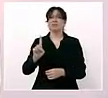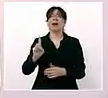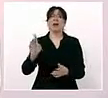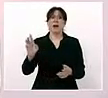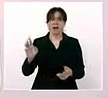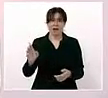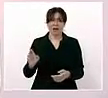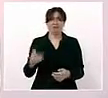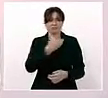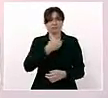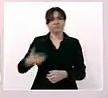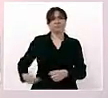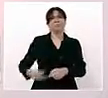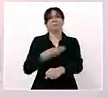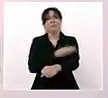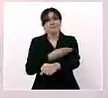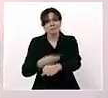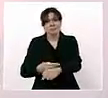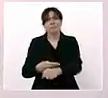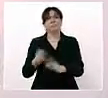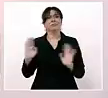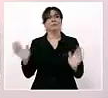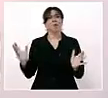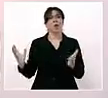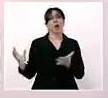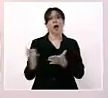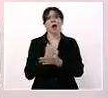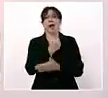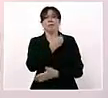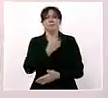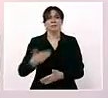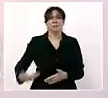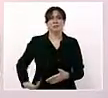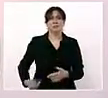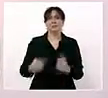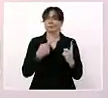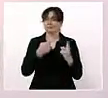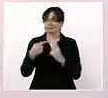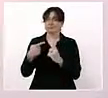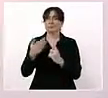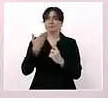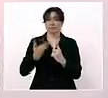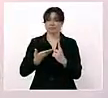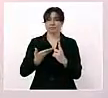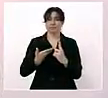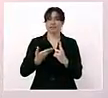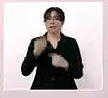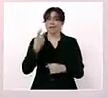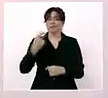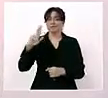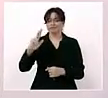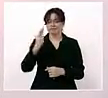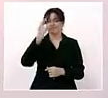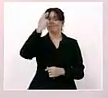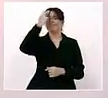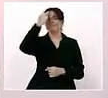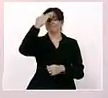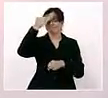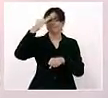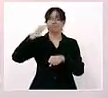apóstol de la democracia. Y es también un homenaje todo esto que estamos haciendo